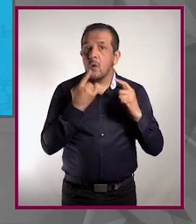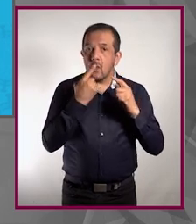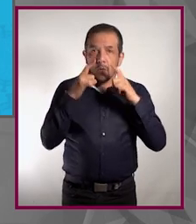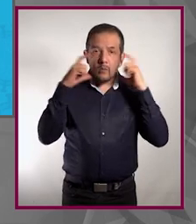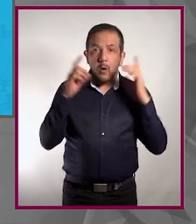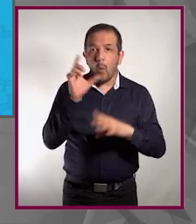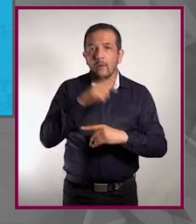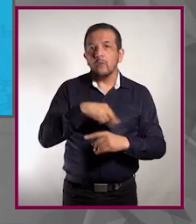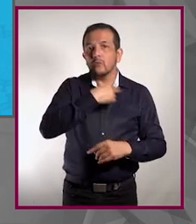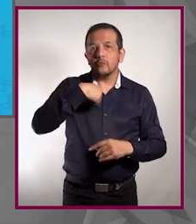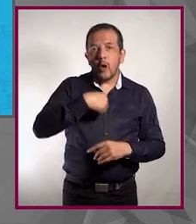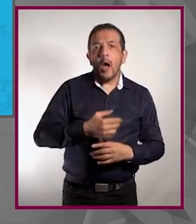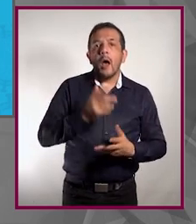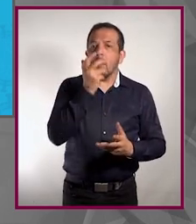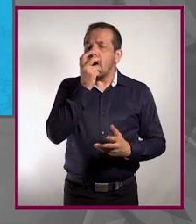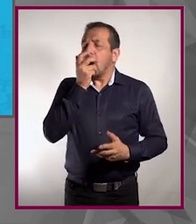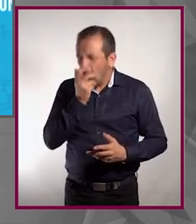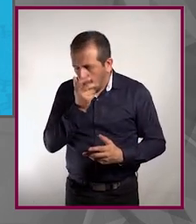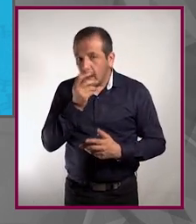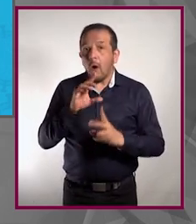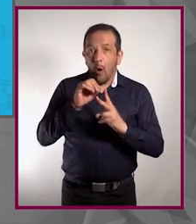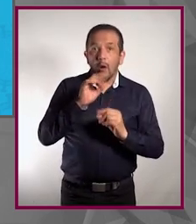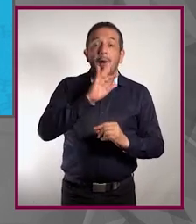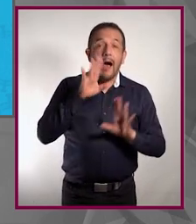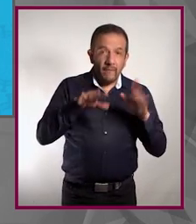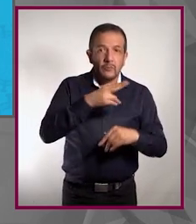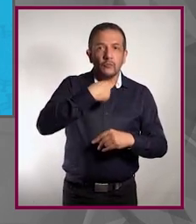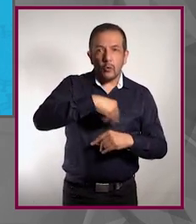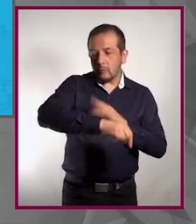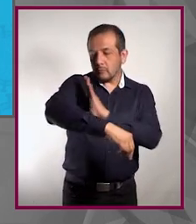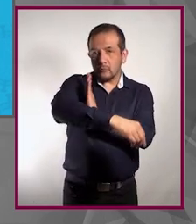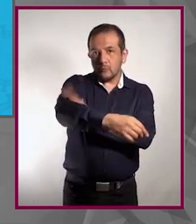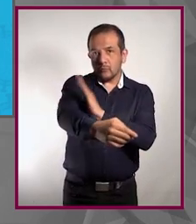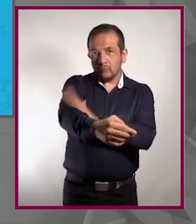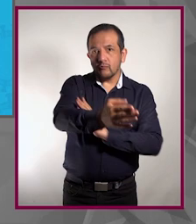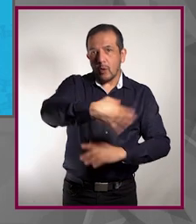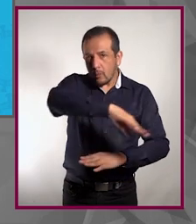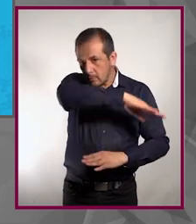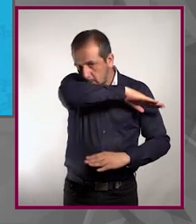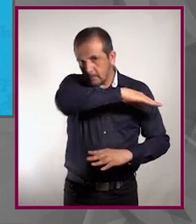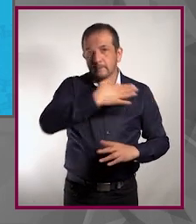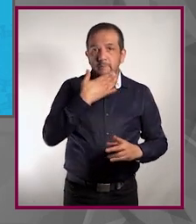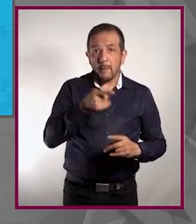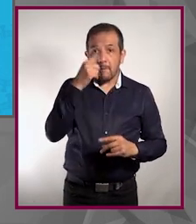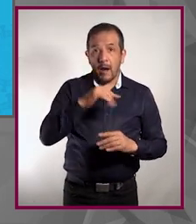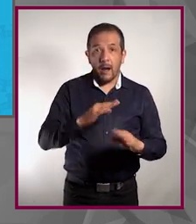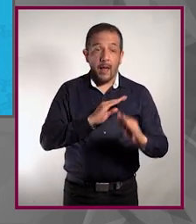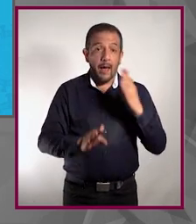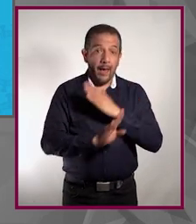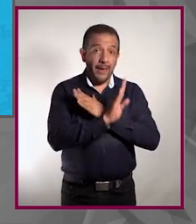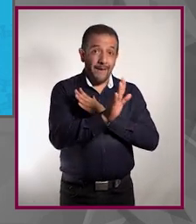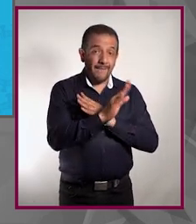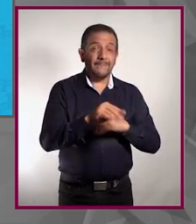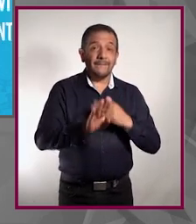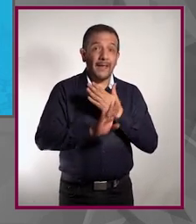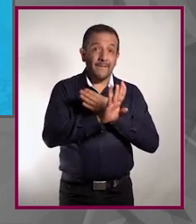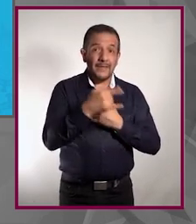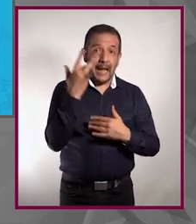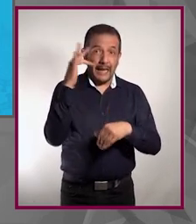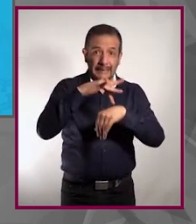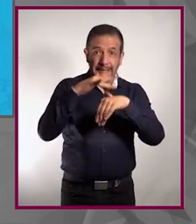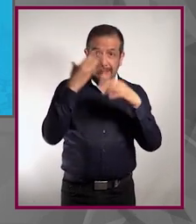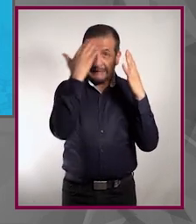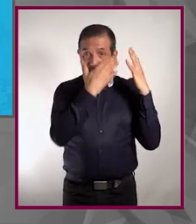al toser o estornudar con un pañuelo desechable o con la parte interna del codo flexionado. Evitar tocarnos la cara.